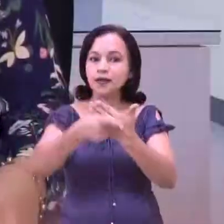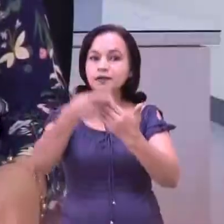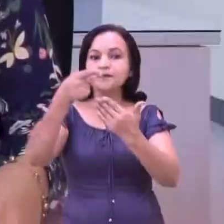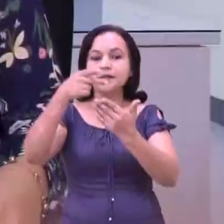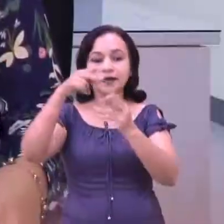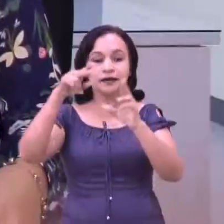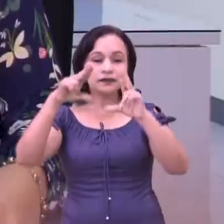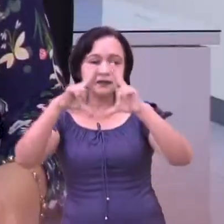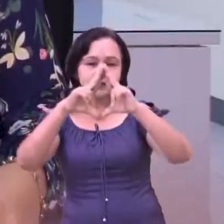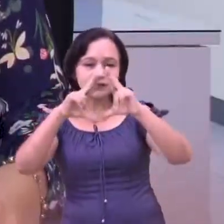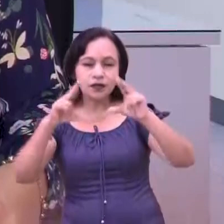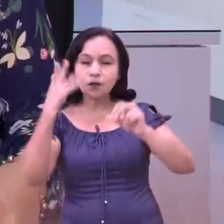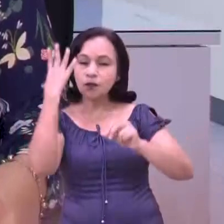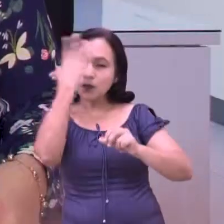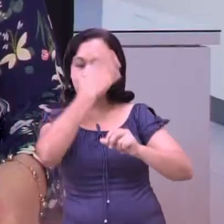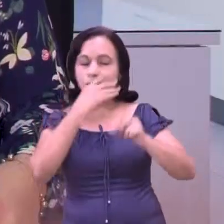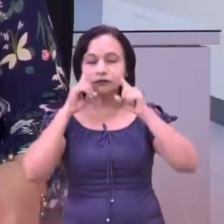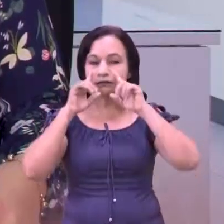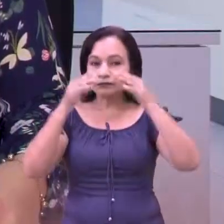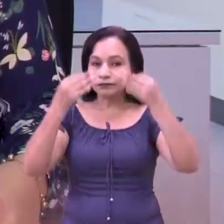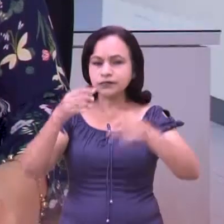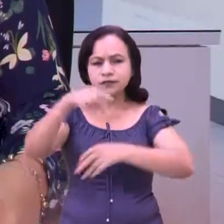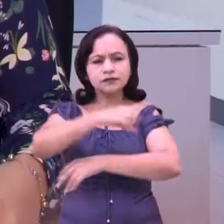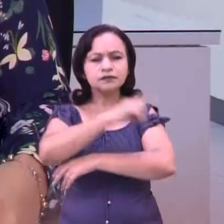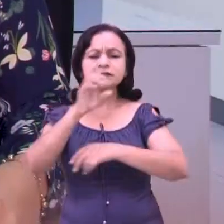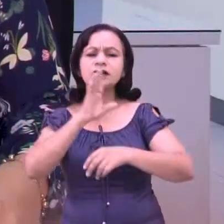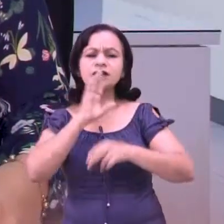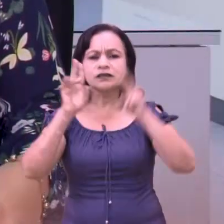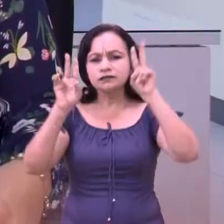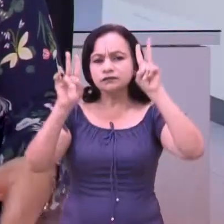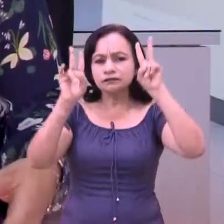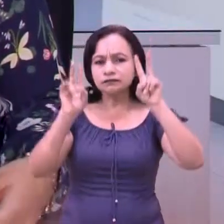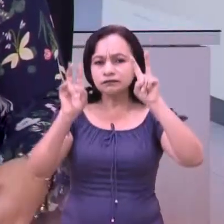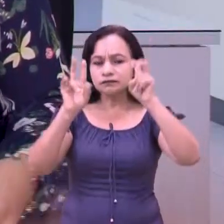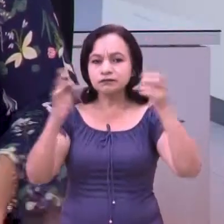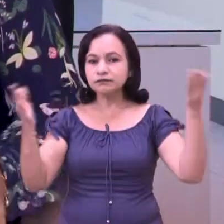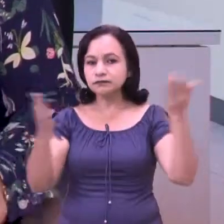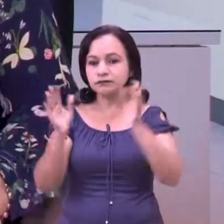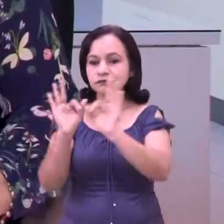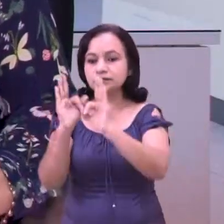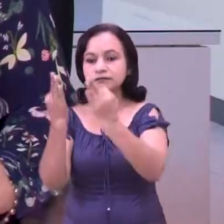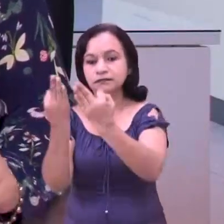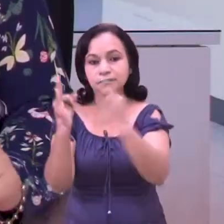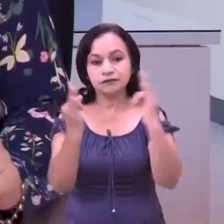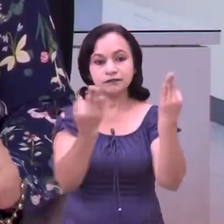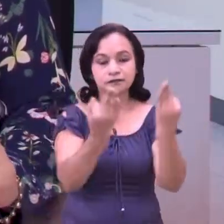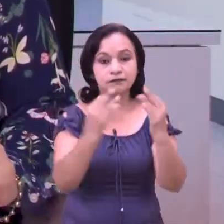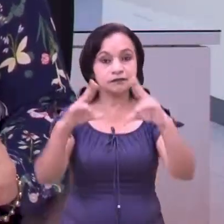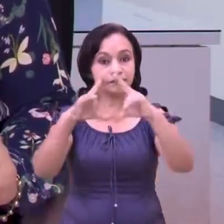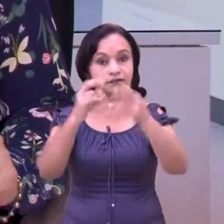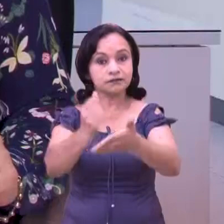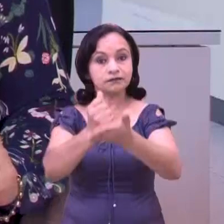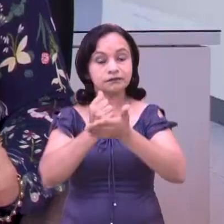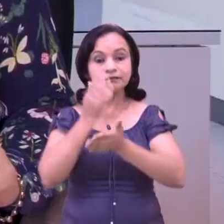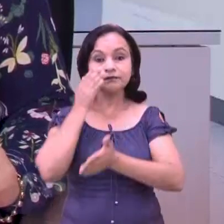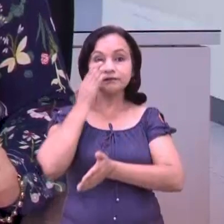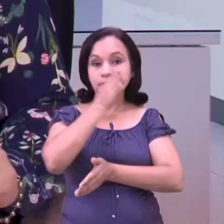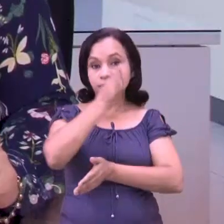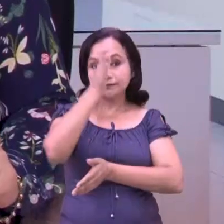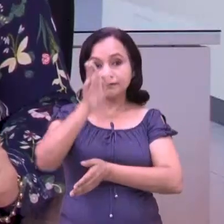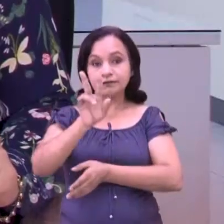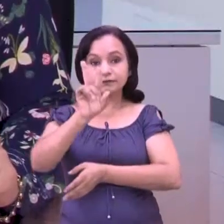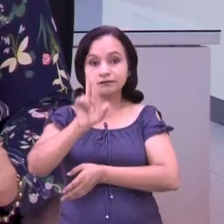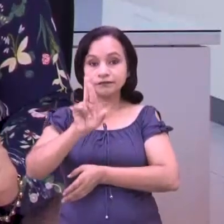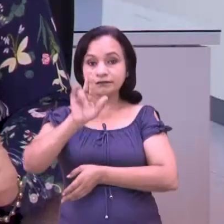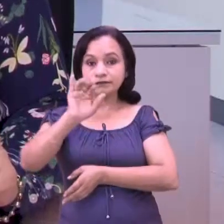Bienvenidos a una nueva edición de su programa Nicaragua Linda y Segura. Hoy estaremos hablando acerca del protagonismo de las familias nicaragüenses